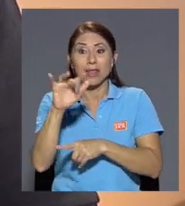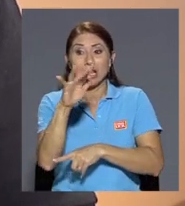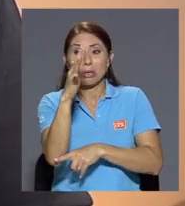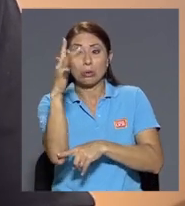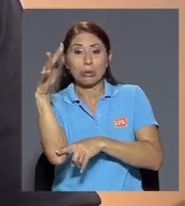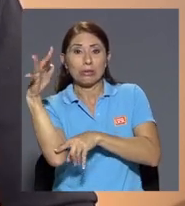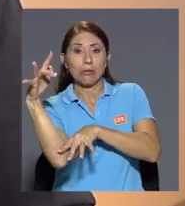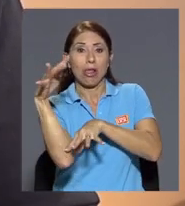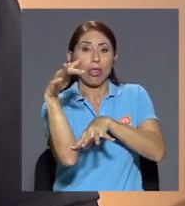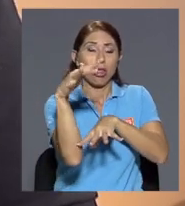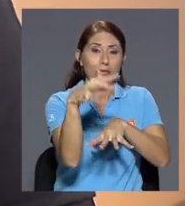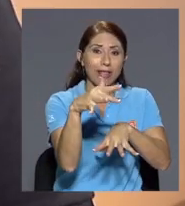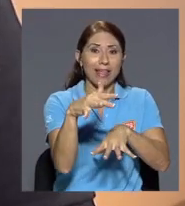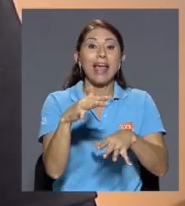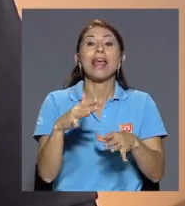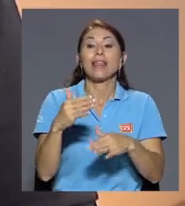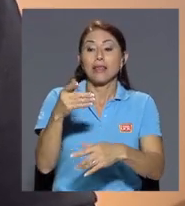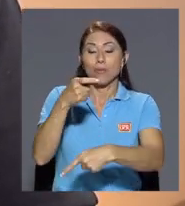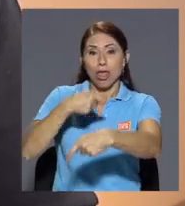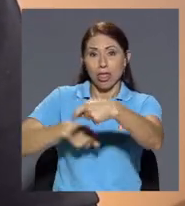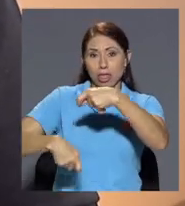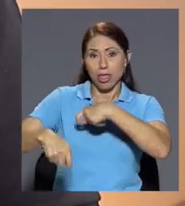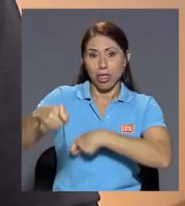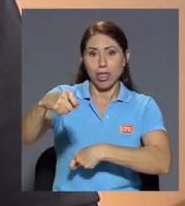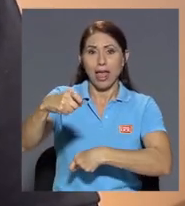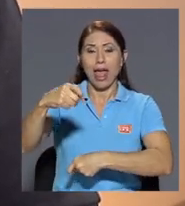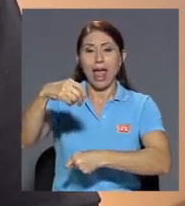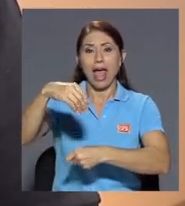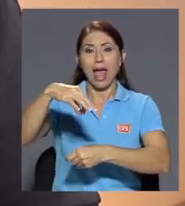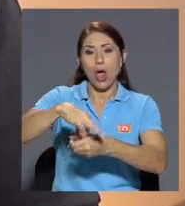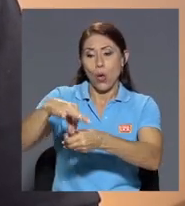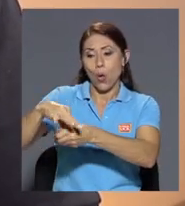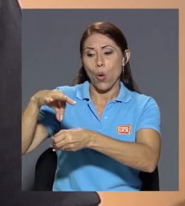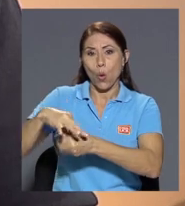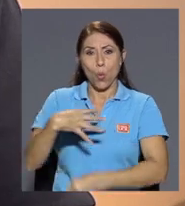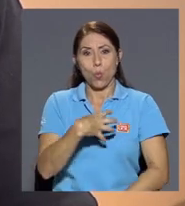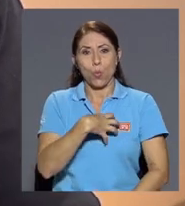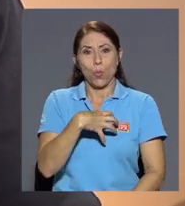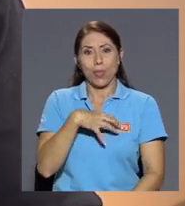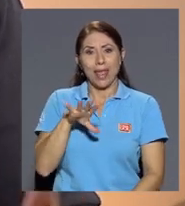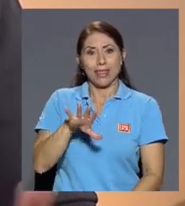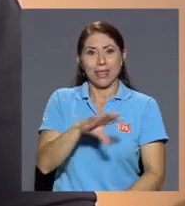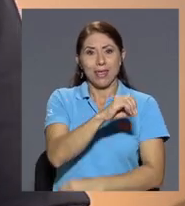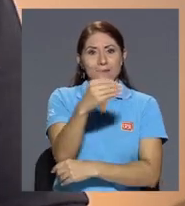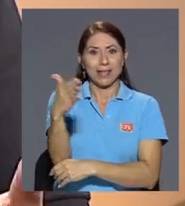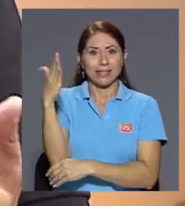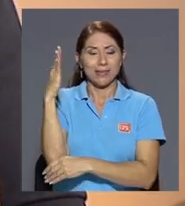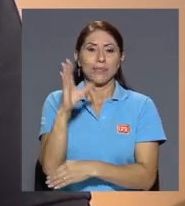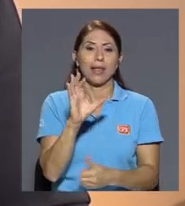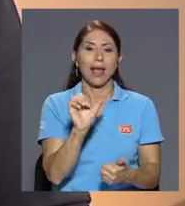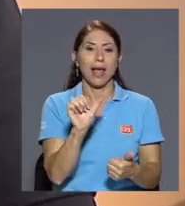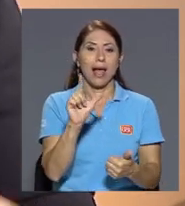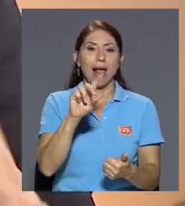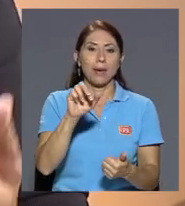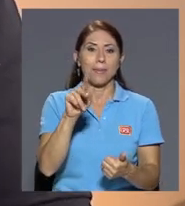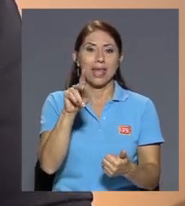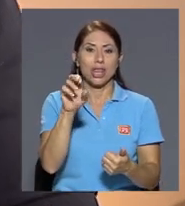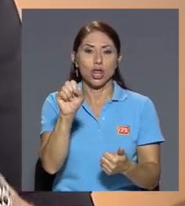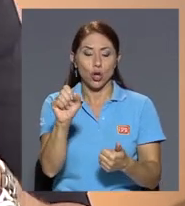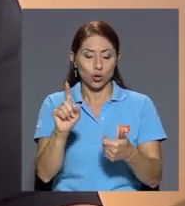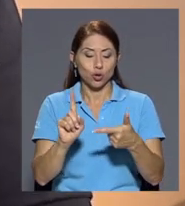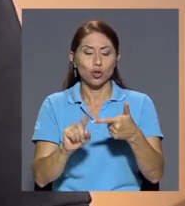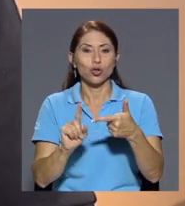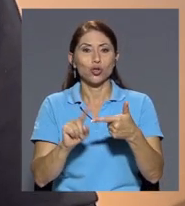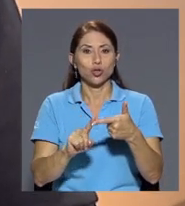y se van a incorporar especies nativas en la plazoleta otra vez nuevamente almendros otros árboles de floración